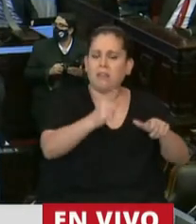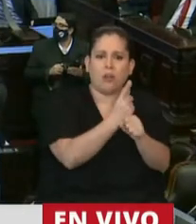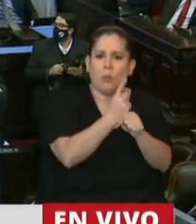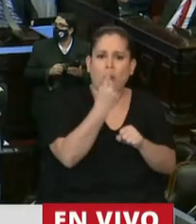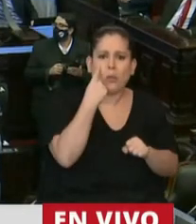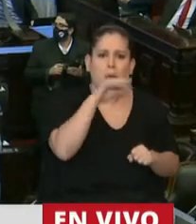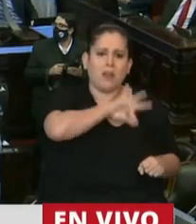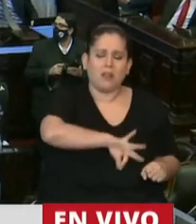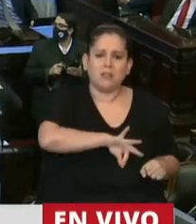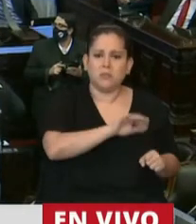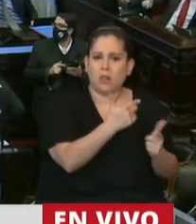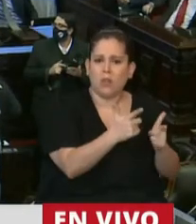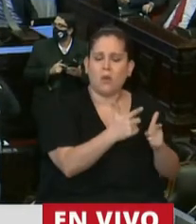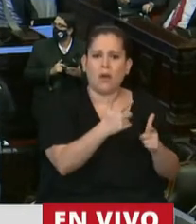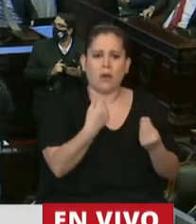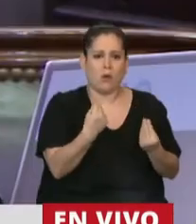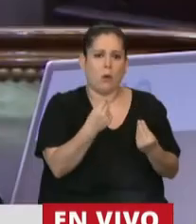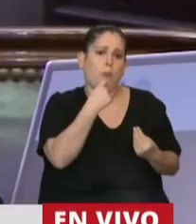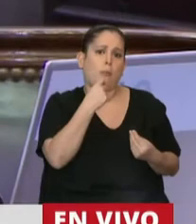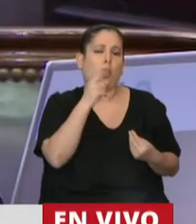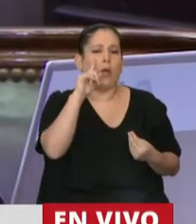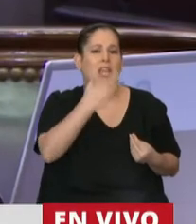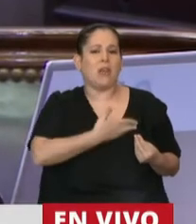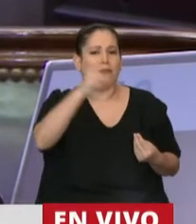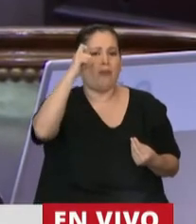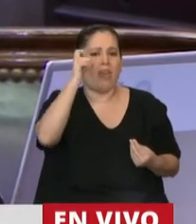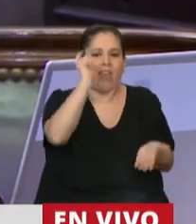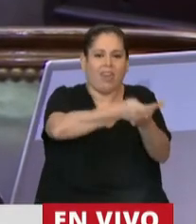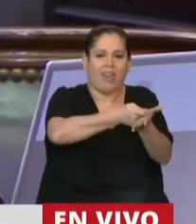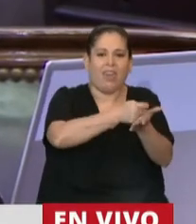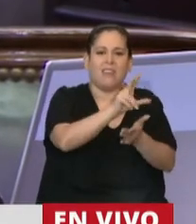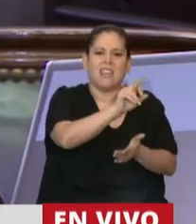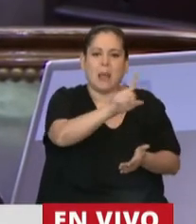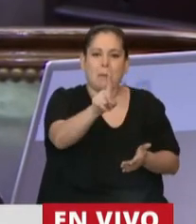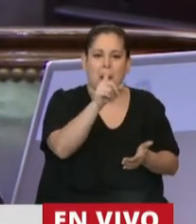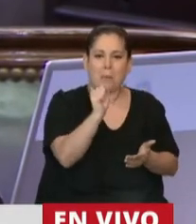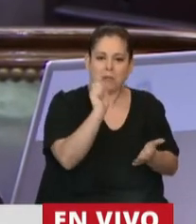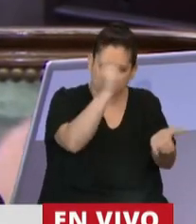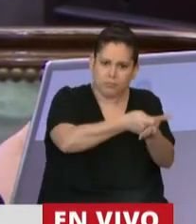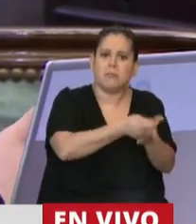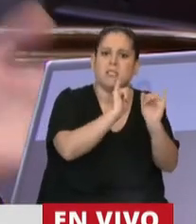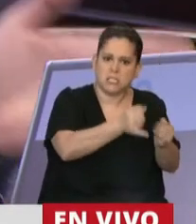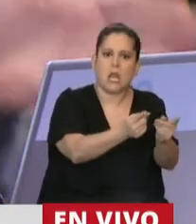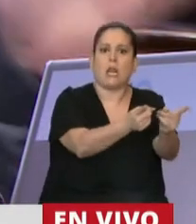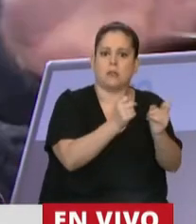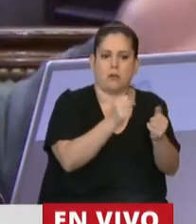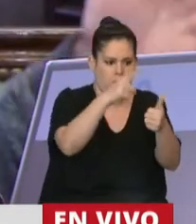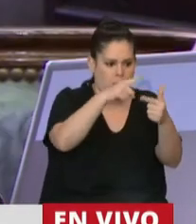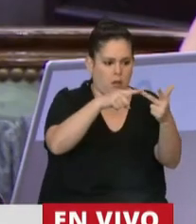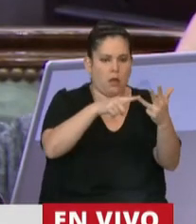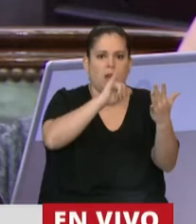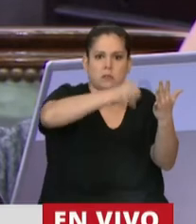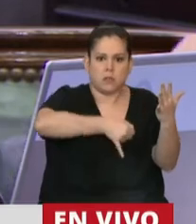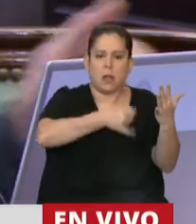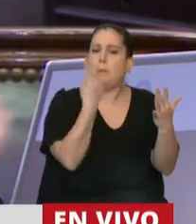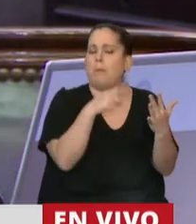un IFE o salario de cuarentena de 30.000 pesos, como planteamos en nuestro proyecto. Por supuesto que sería necesario, pero no, acá no se van a